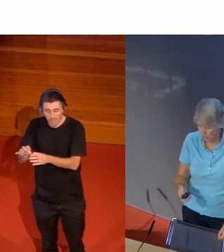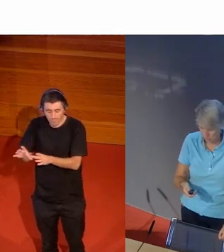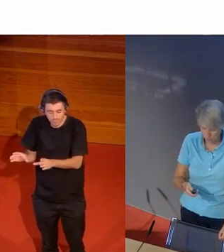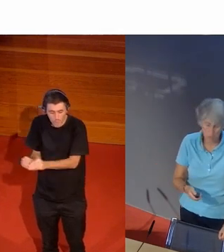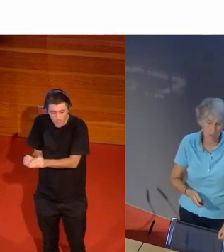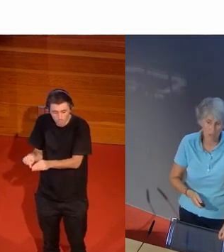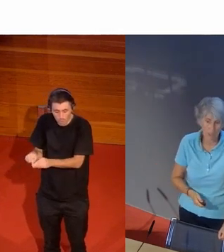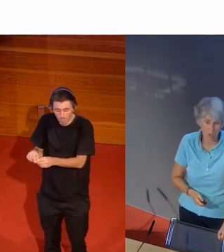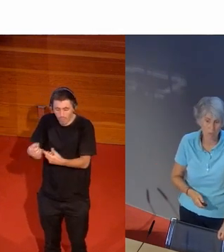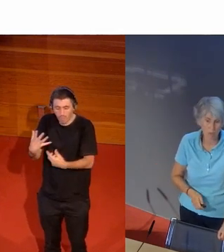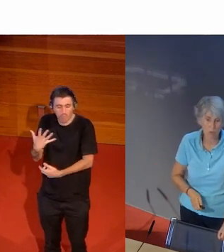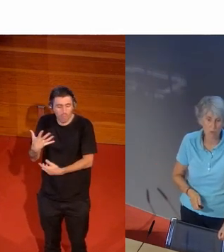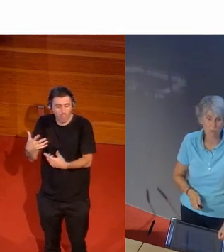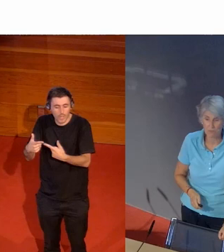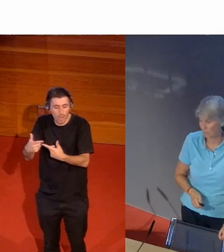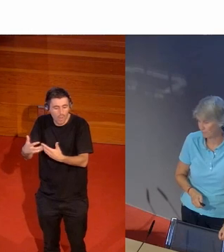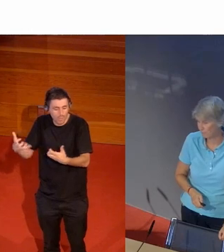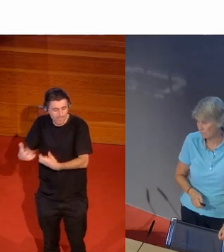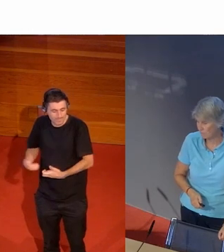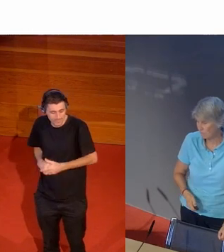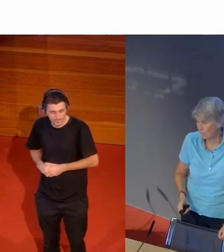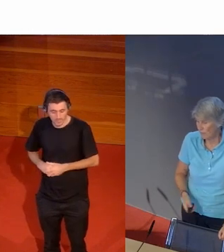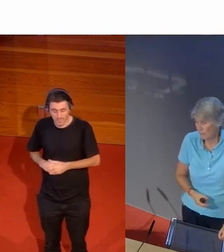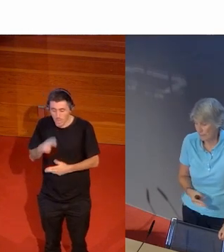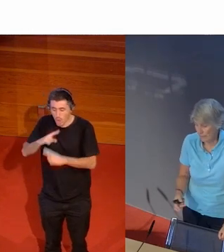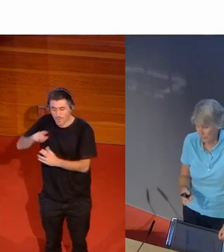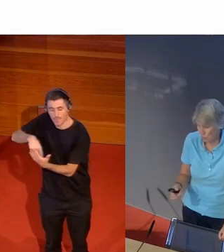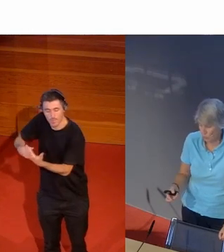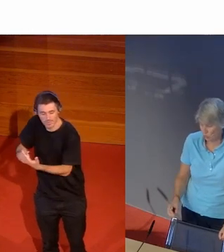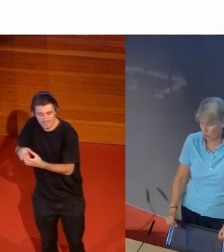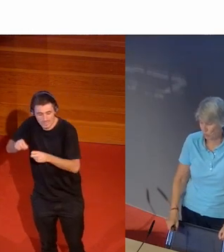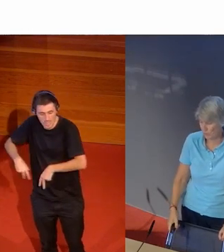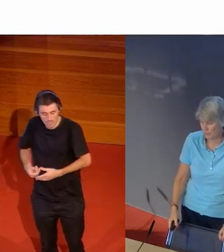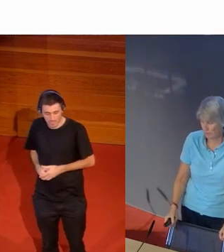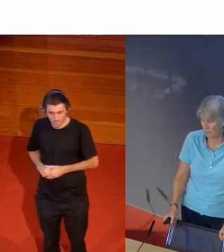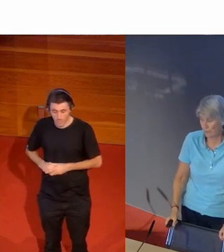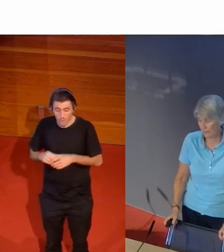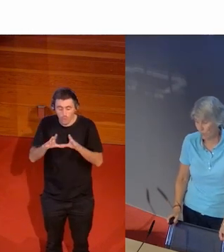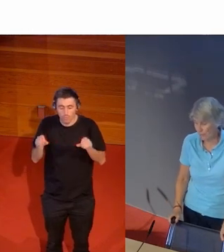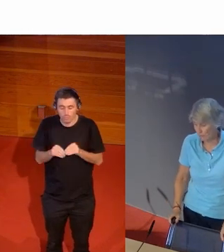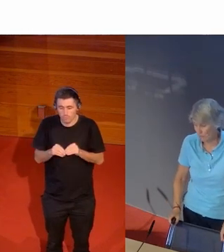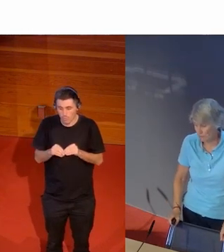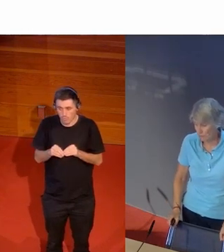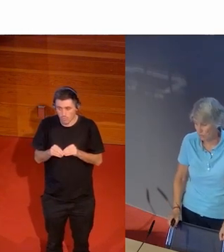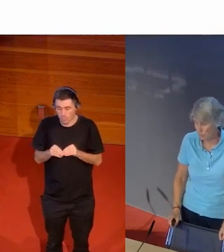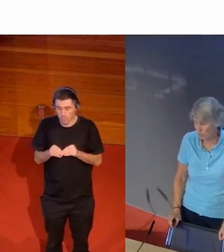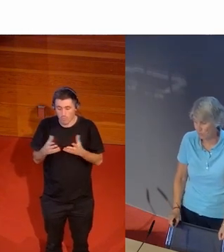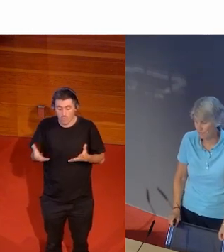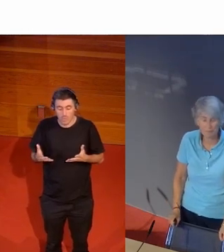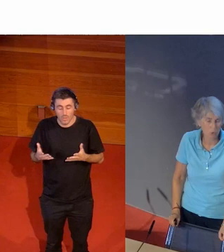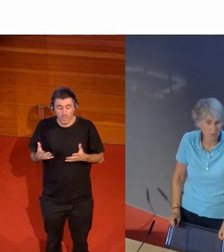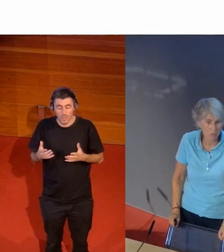y sobre todo el anonimato y la ausencia de firma y las conclusiones comunes el lenguaje es